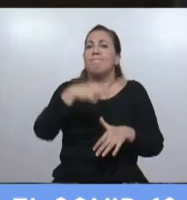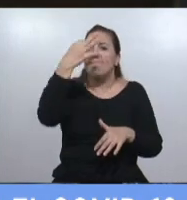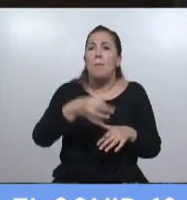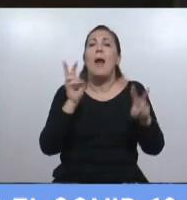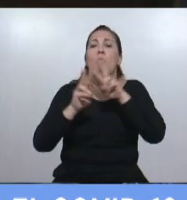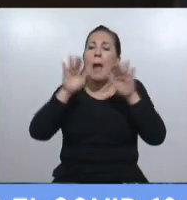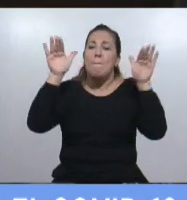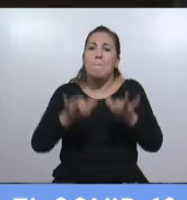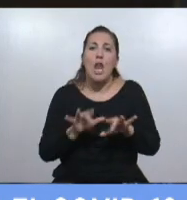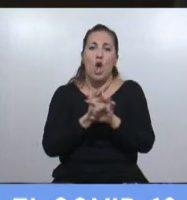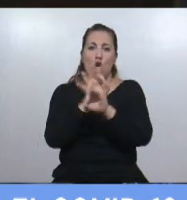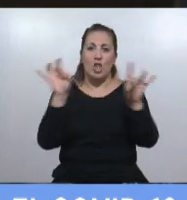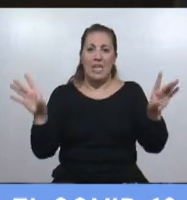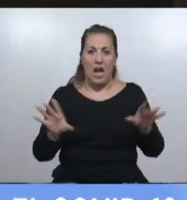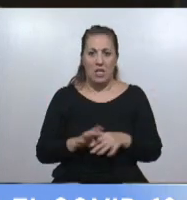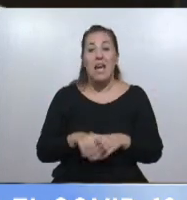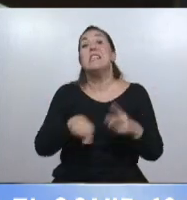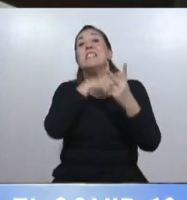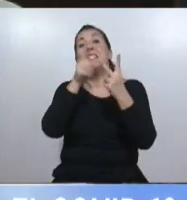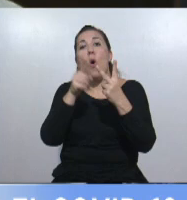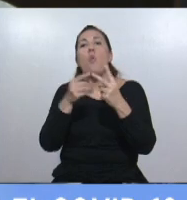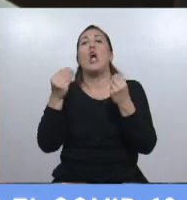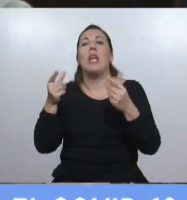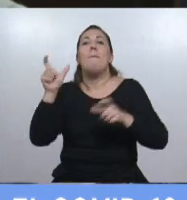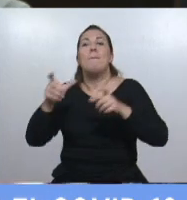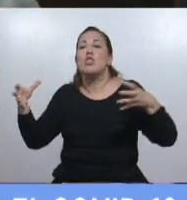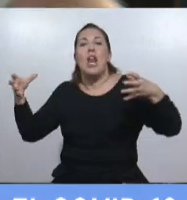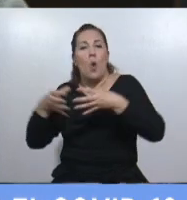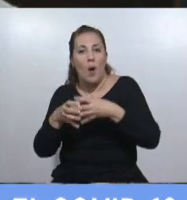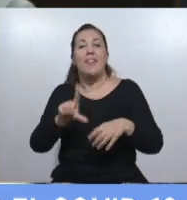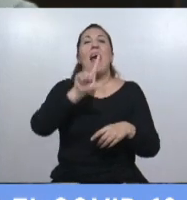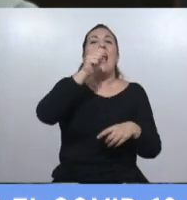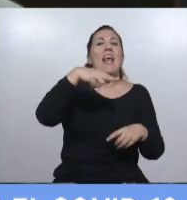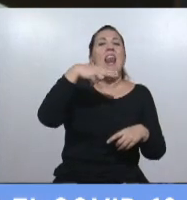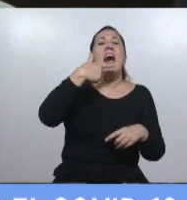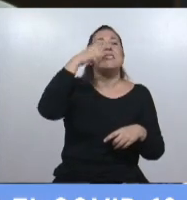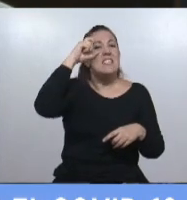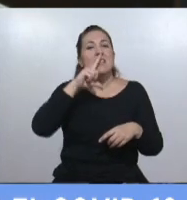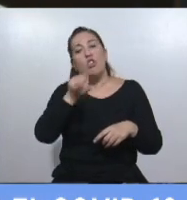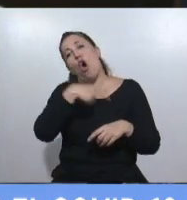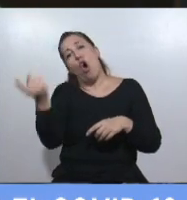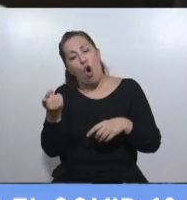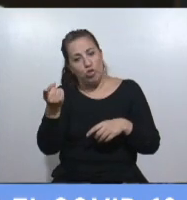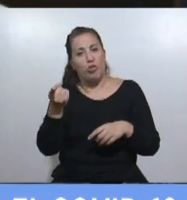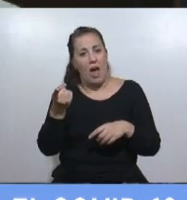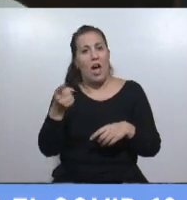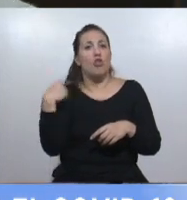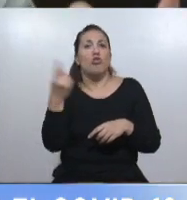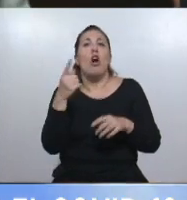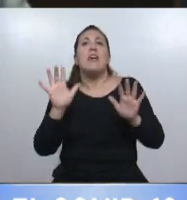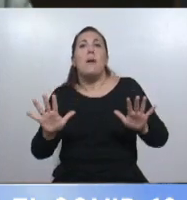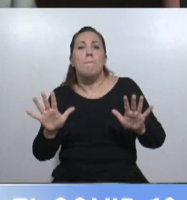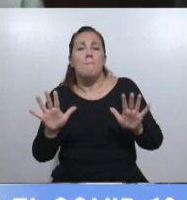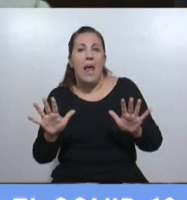suspensión de las reuniones sociales. Y de Lancet, que es otra publicación a la que todos esperaban